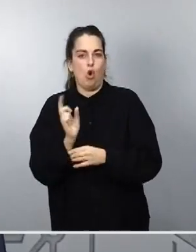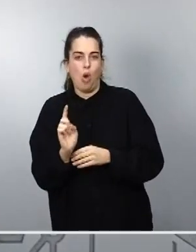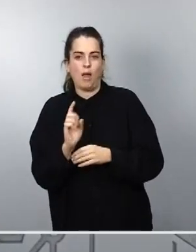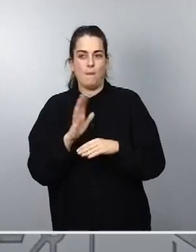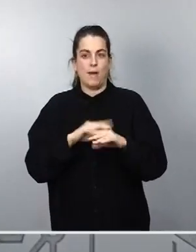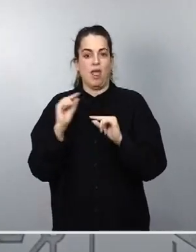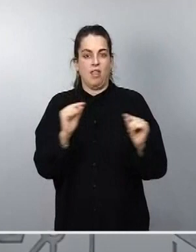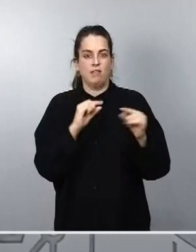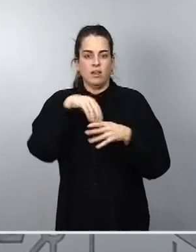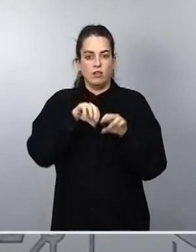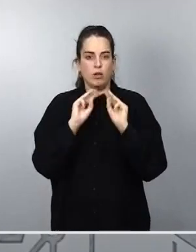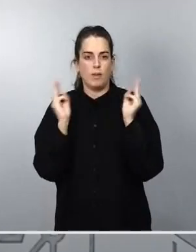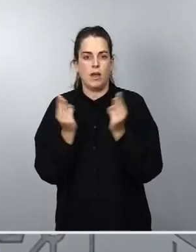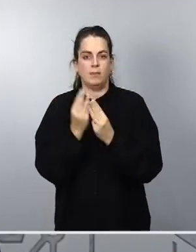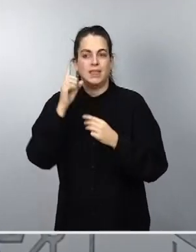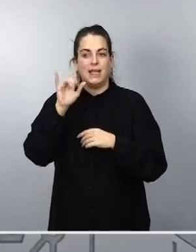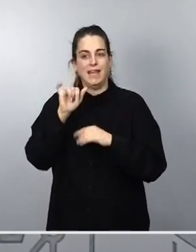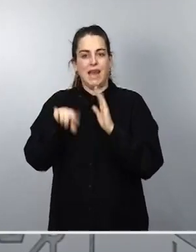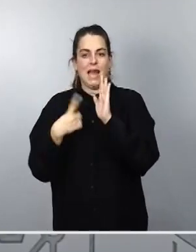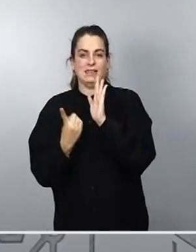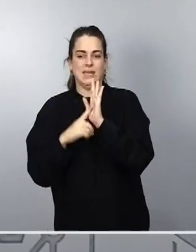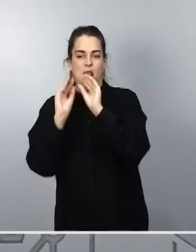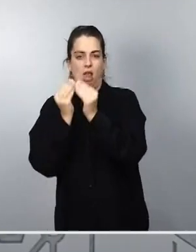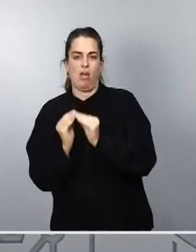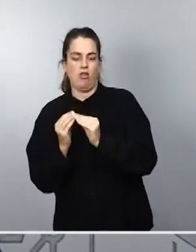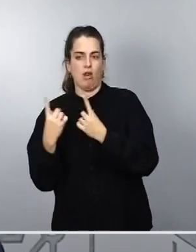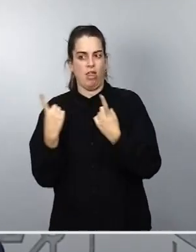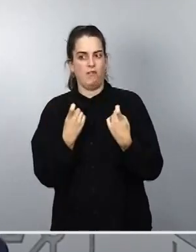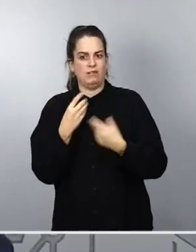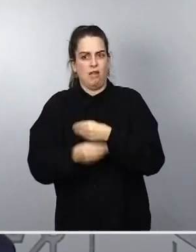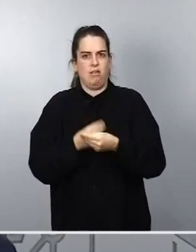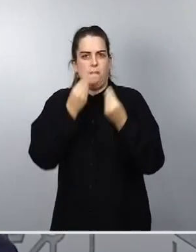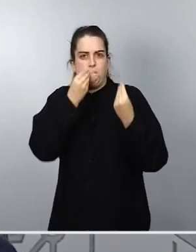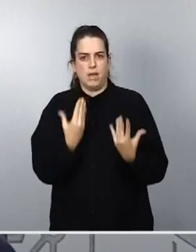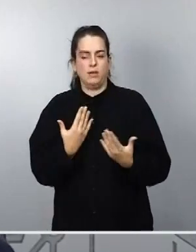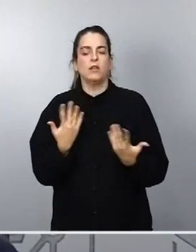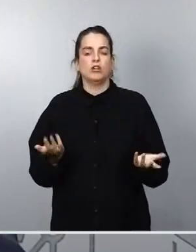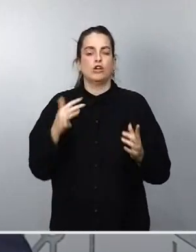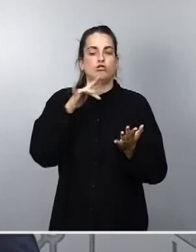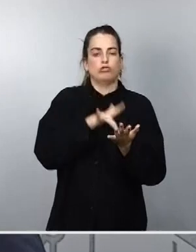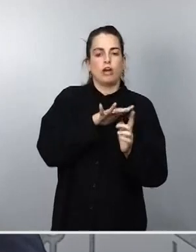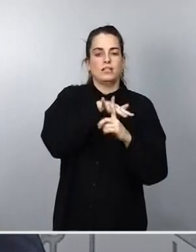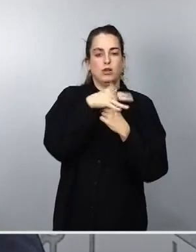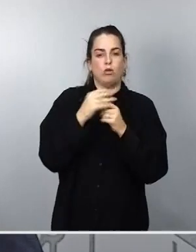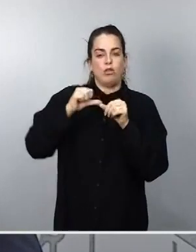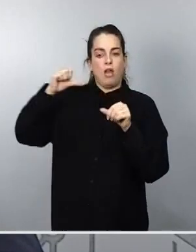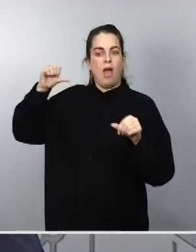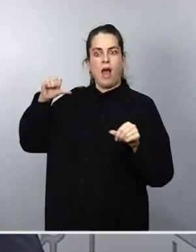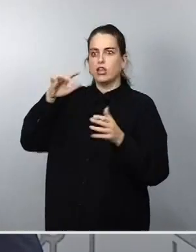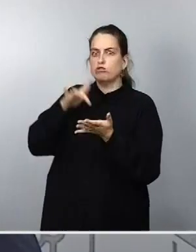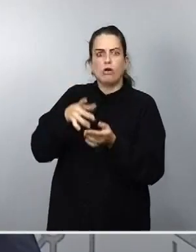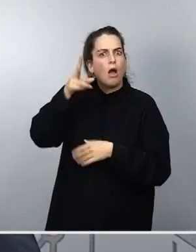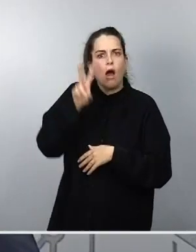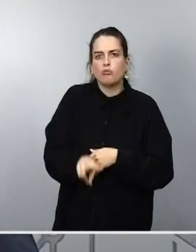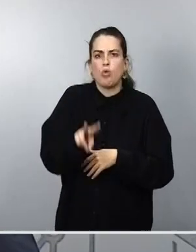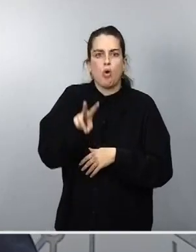y de legislación. Y precisamente por eso son hechos que no tienen precedentes en la historia democrática de nuestro país, pero tampoco